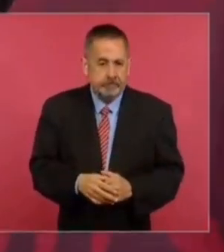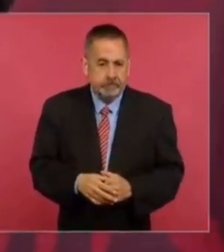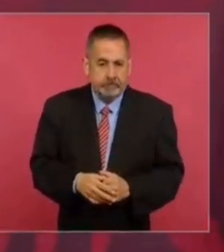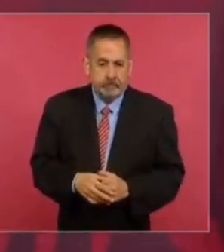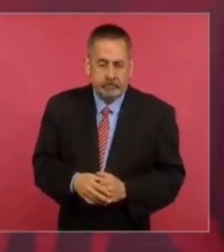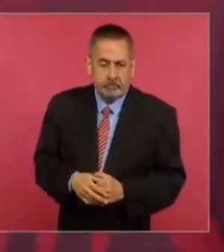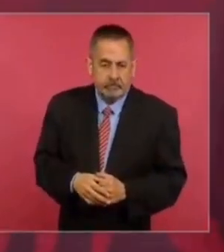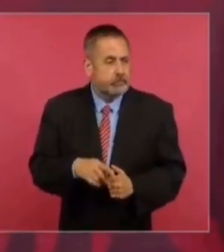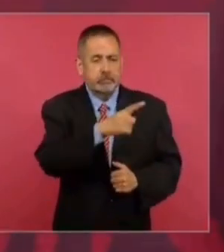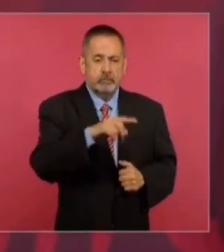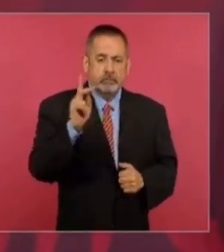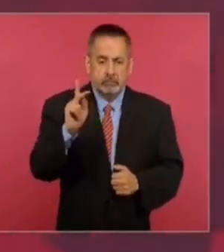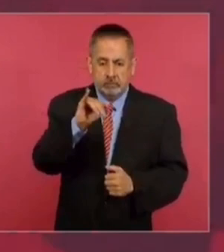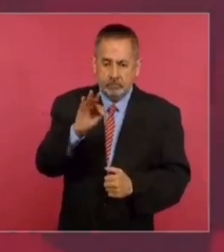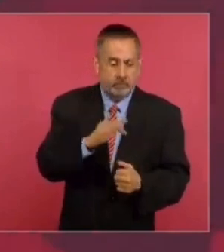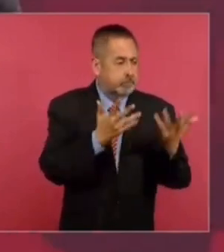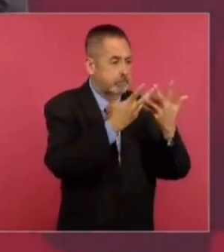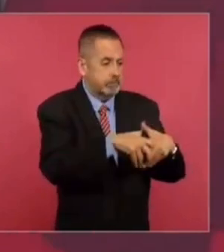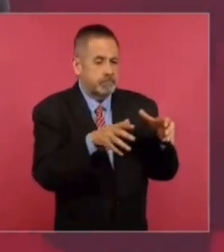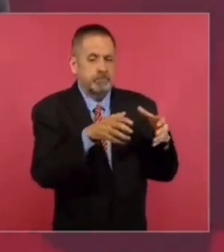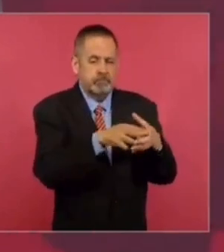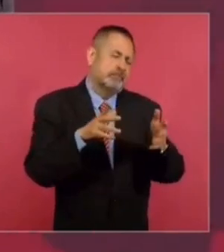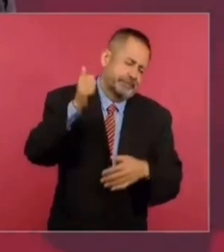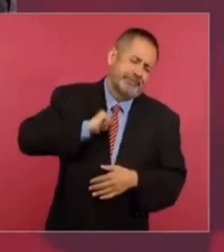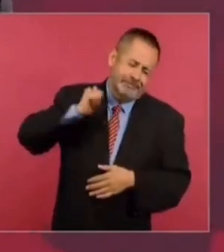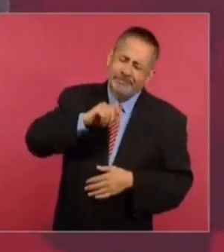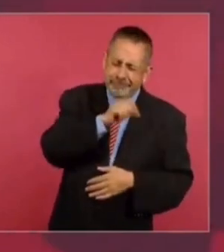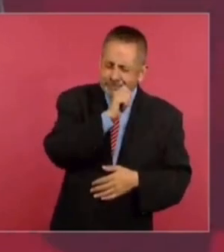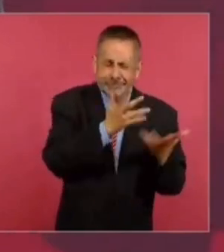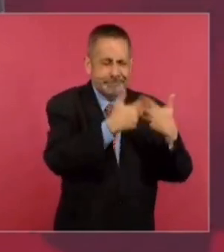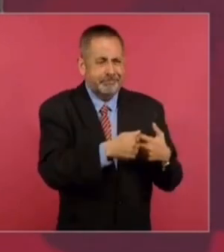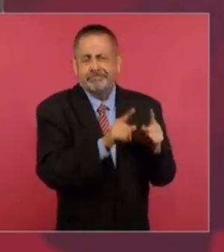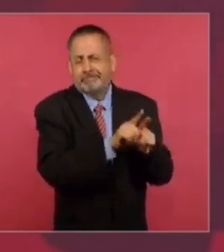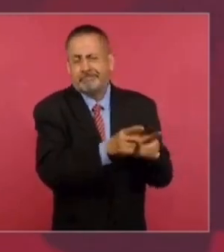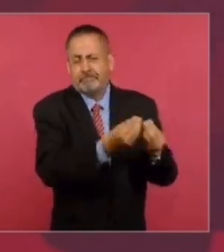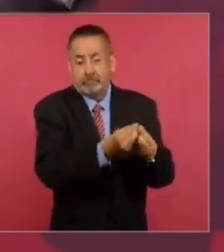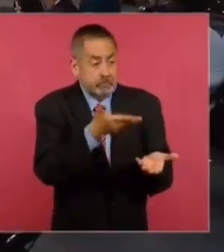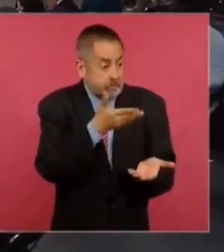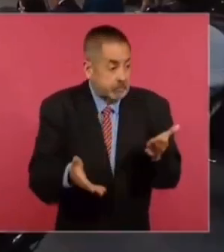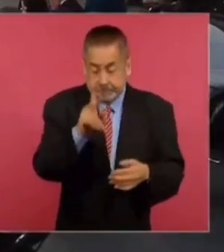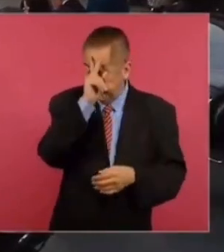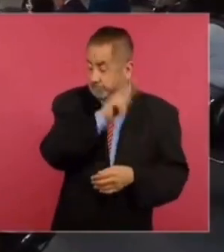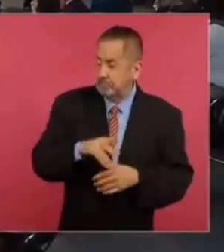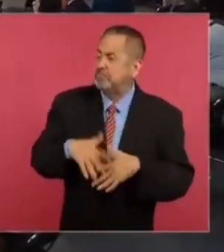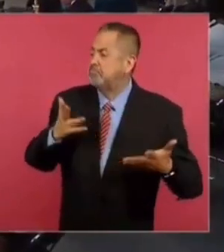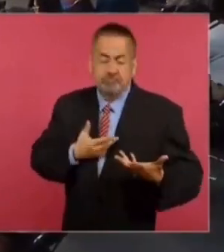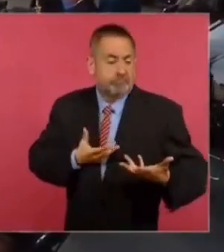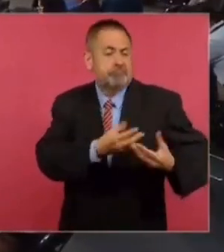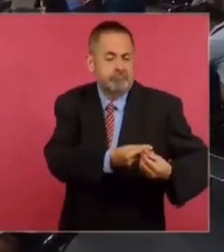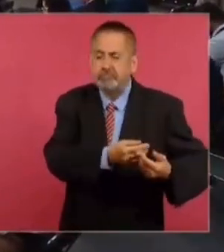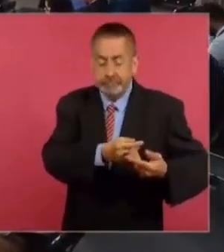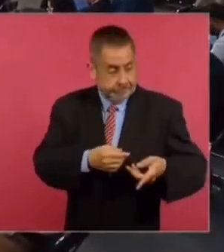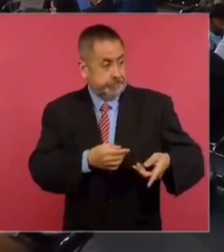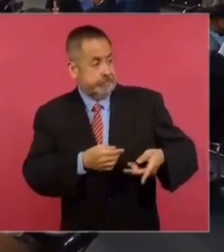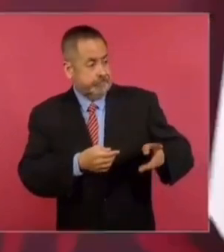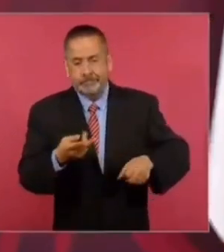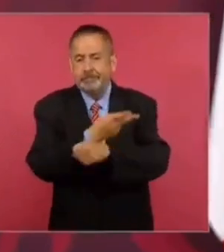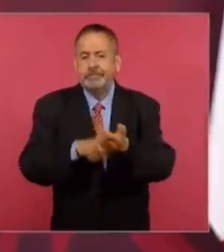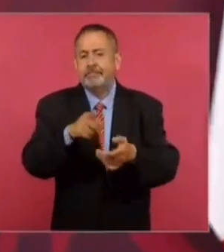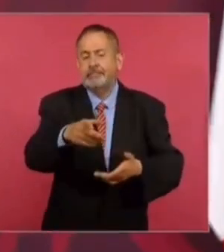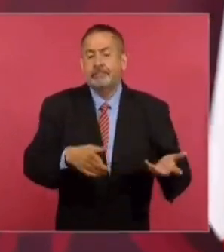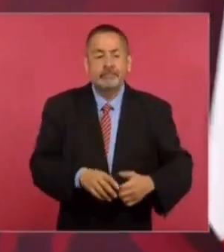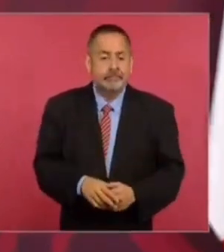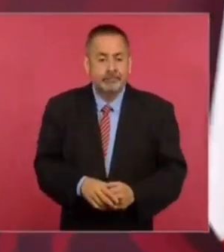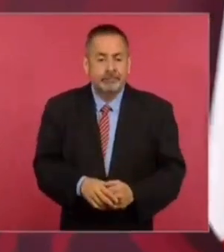¿Cómo se han convertido? Siempre ha sido así, durante todo el periodo neoliberal, pero ahora sí se descalaron por completo. Esto es lo que pasó con